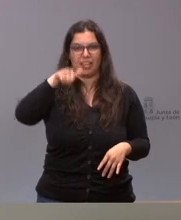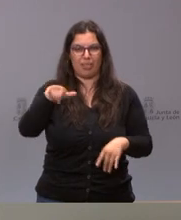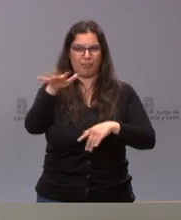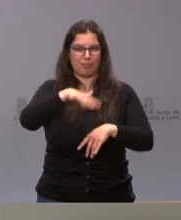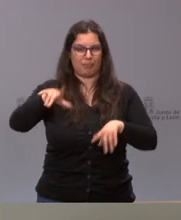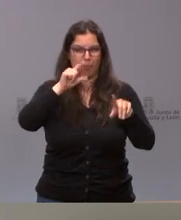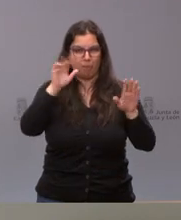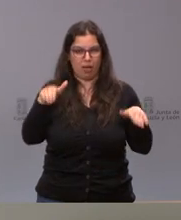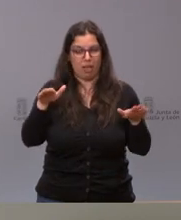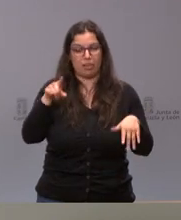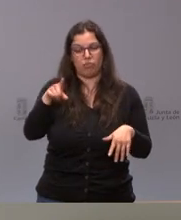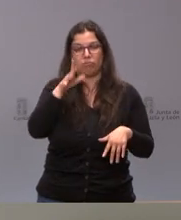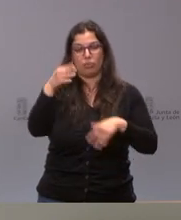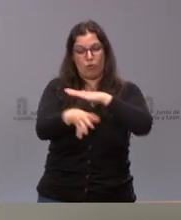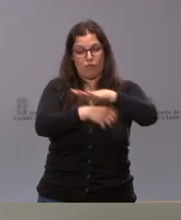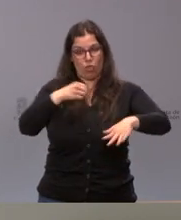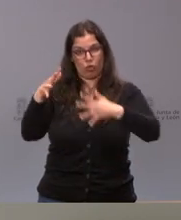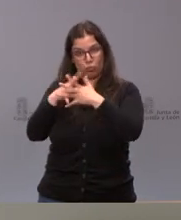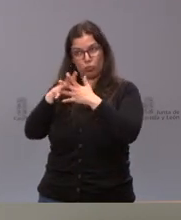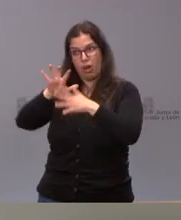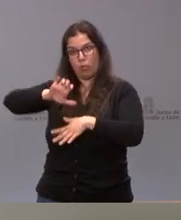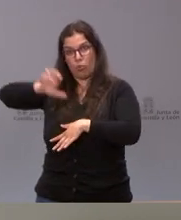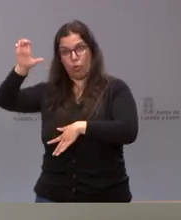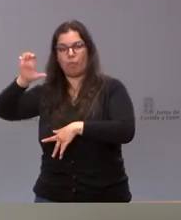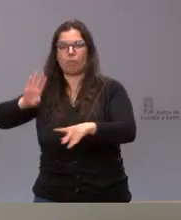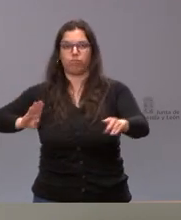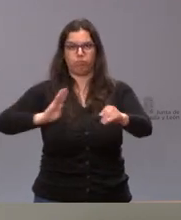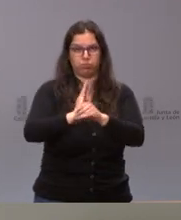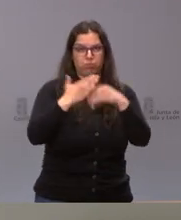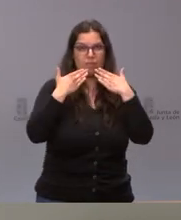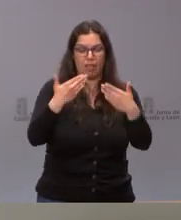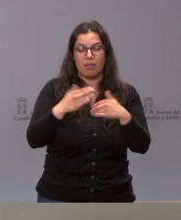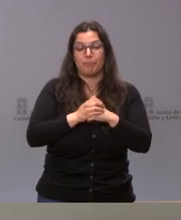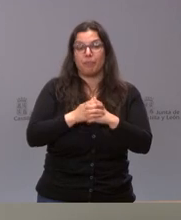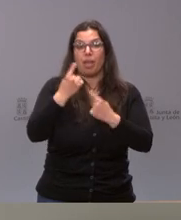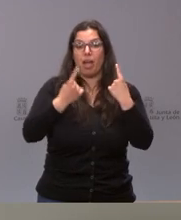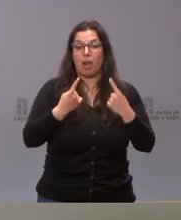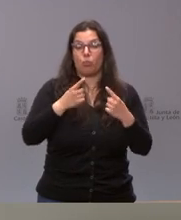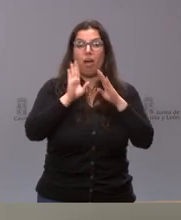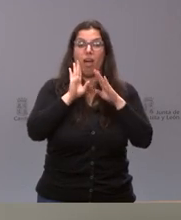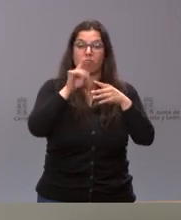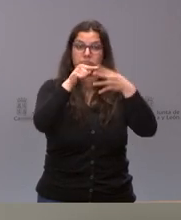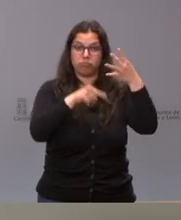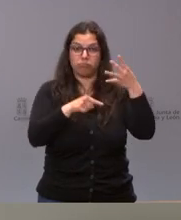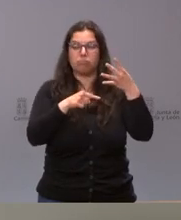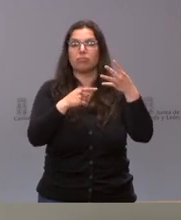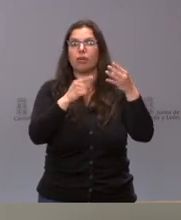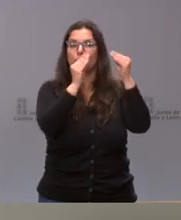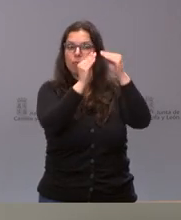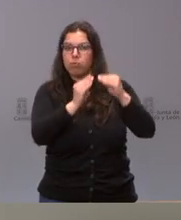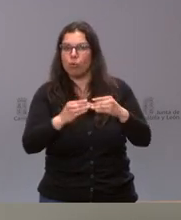estructurales. Ven ustedes que hay un elemento común a algunas de estas actuaciones, que es el hecho de ir ya